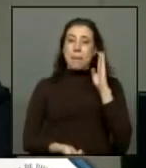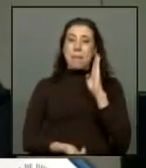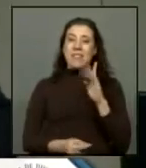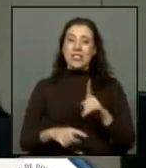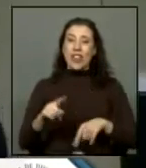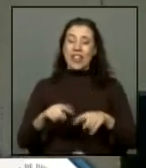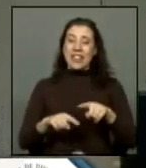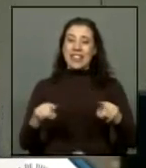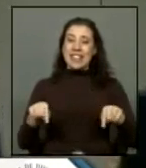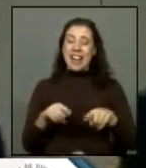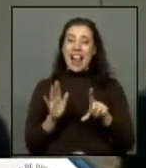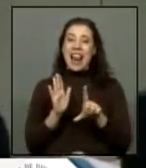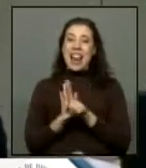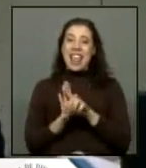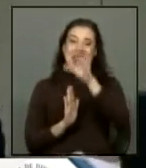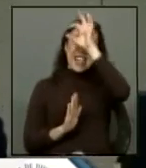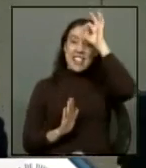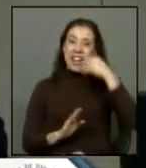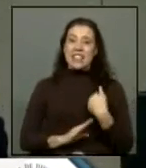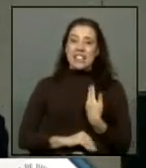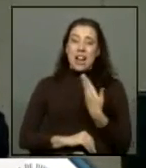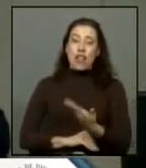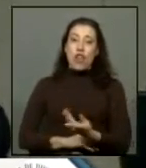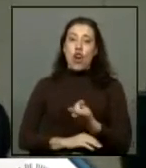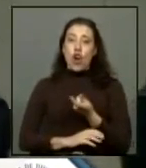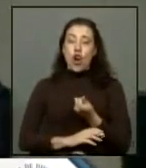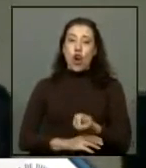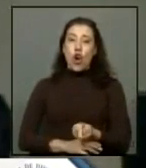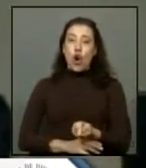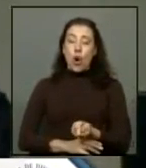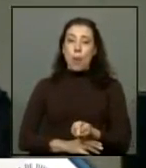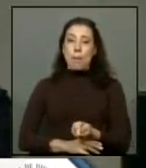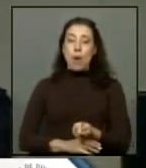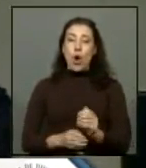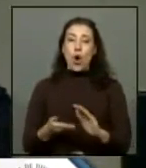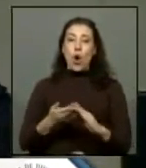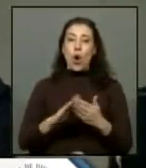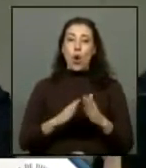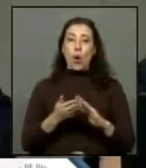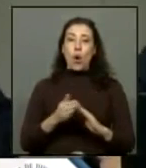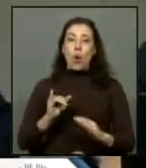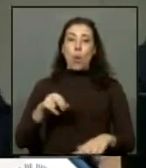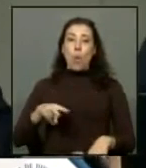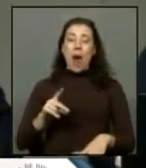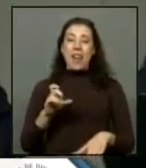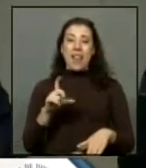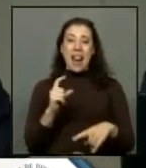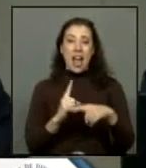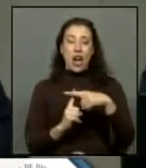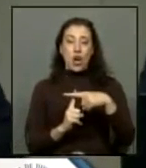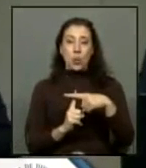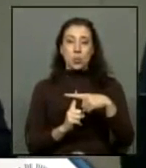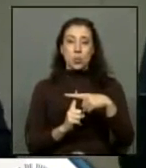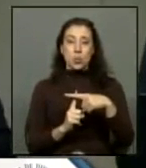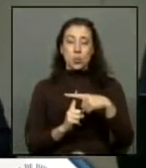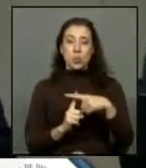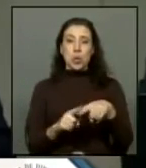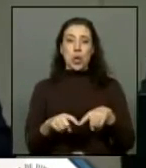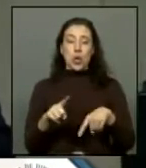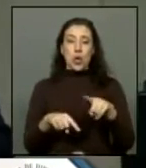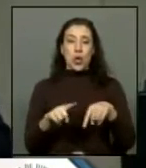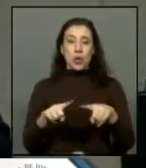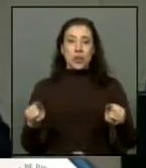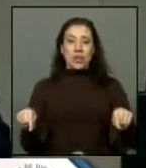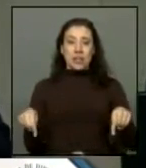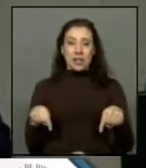de tierra, por la ley indígena, se le entregó y se le compró a la comunidad Juan de la Cruz un terreno